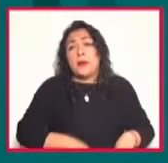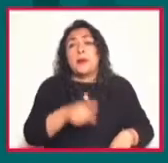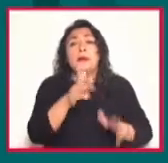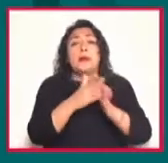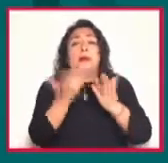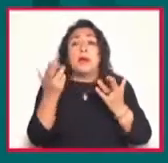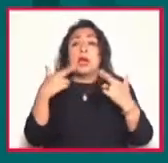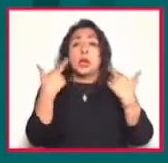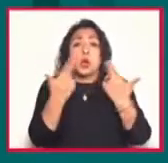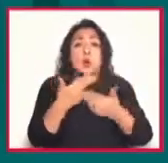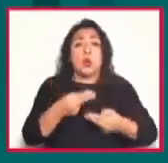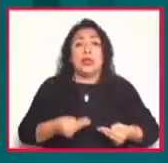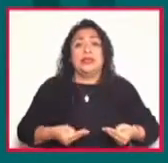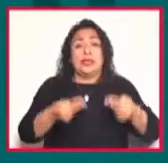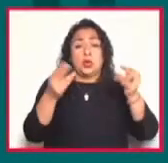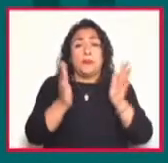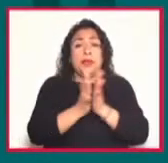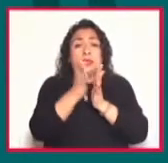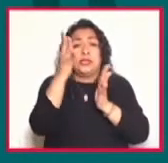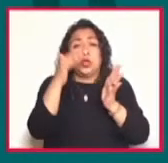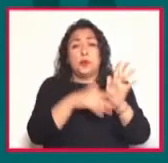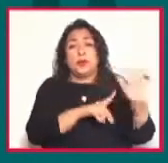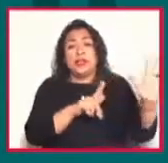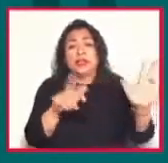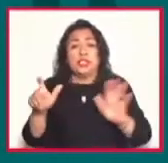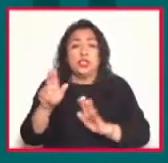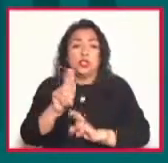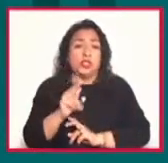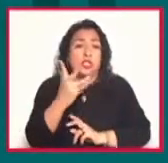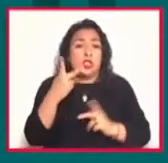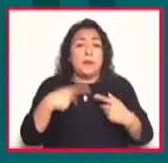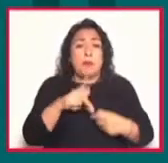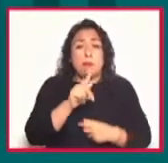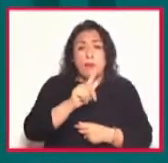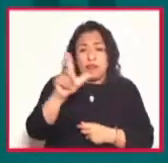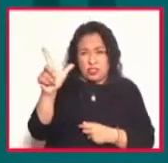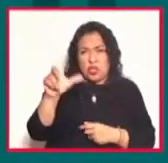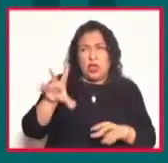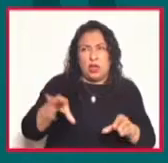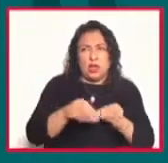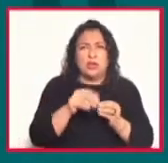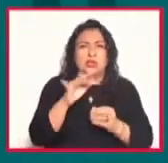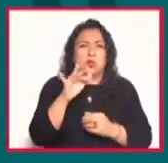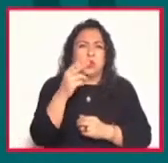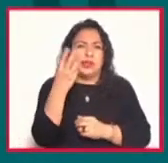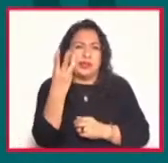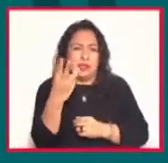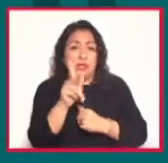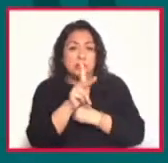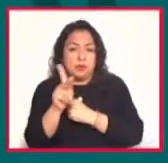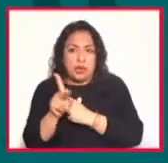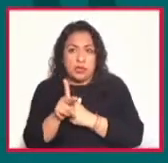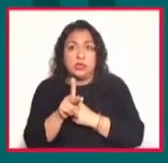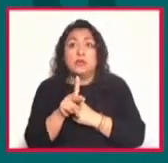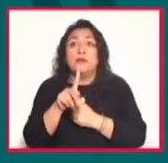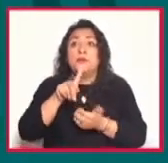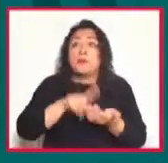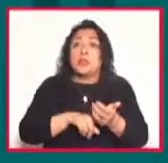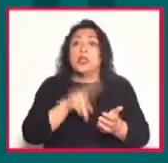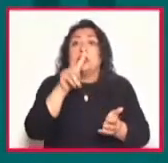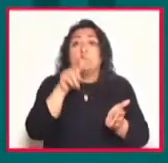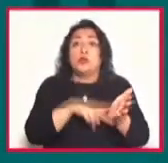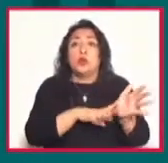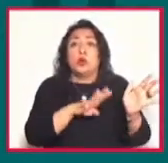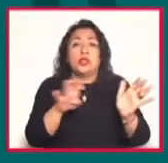participaron un total de cinco mil setecientos ochenta y ocho profesionales de cincuenta y tres países, en dos mil cuatrocientas setenta citas